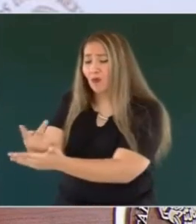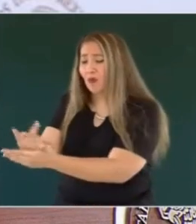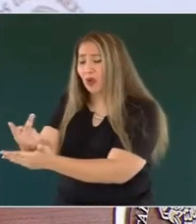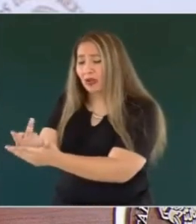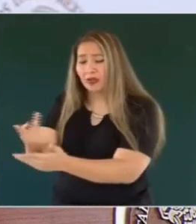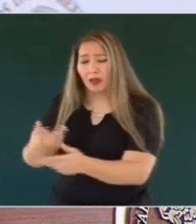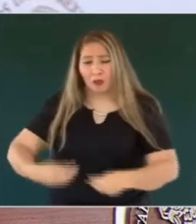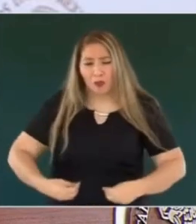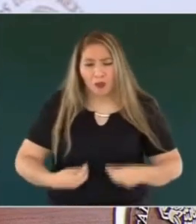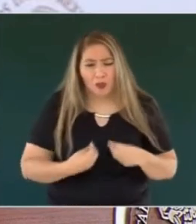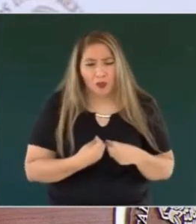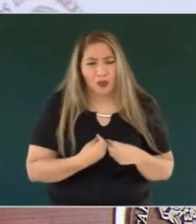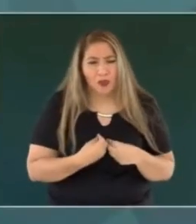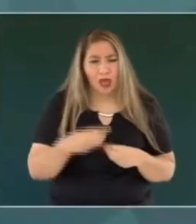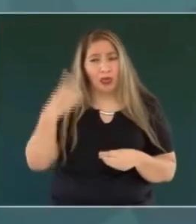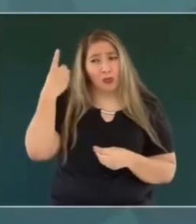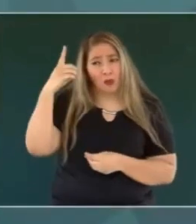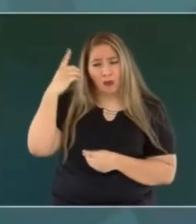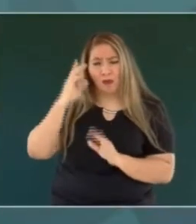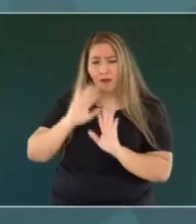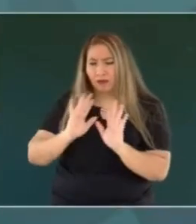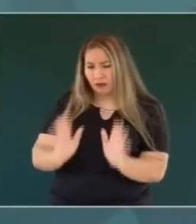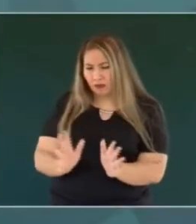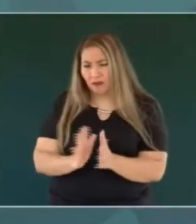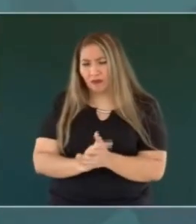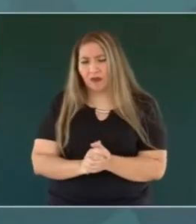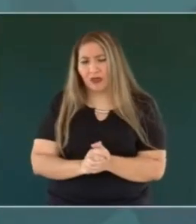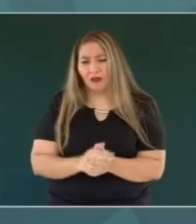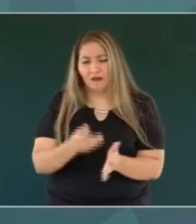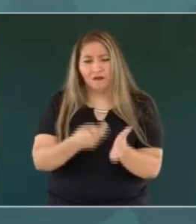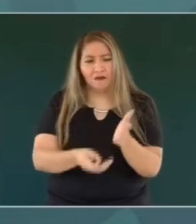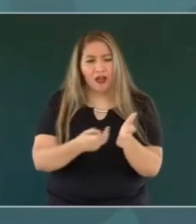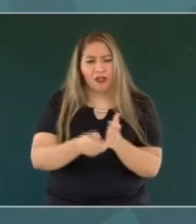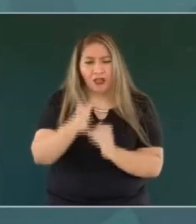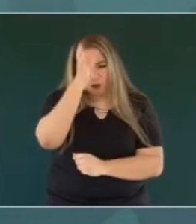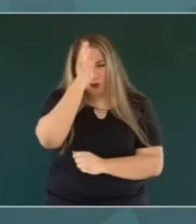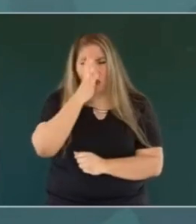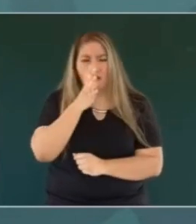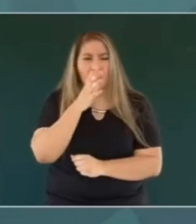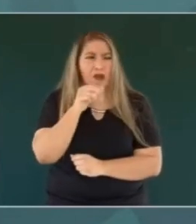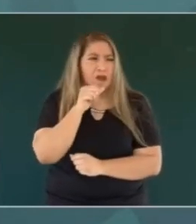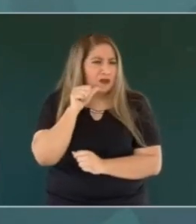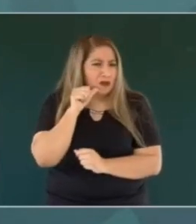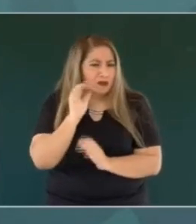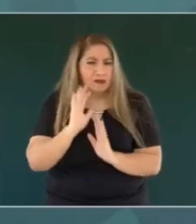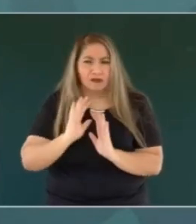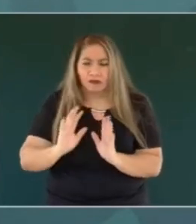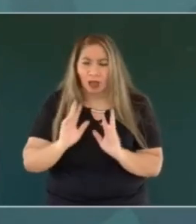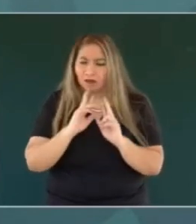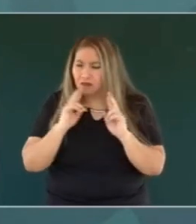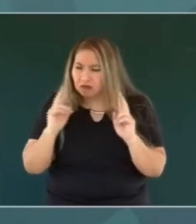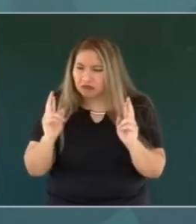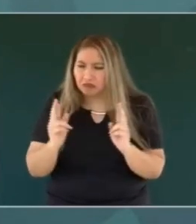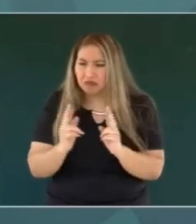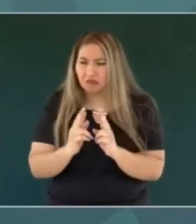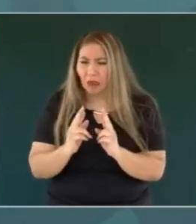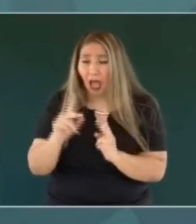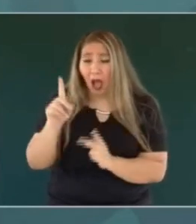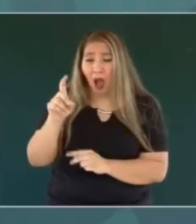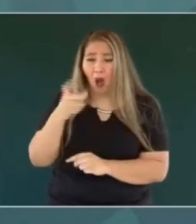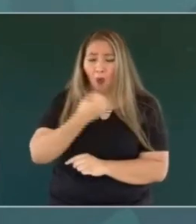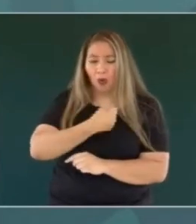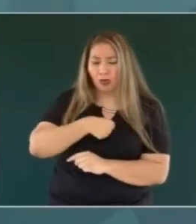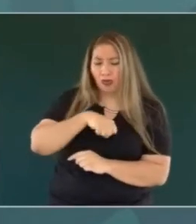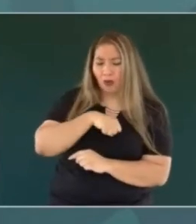Sembrando Vida se aplica en Durango, falta Coahuila. Y ayer precisamente en la reunión de Agua